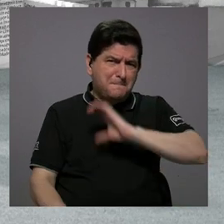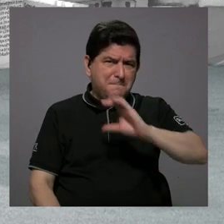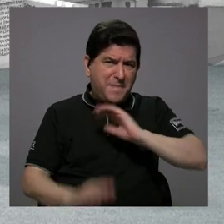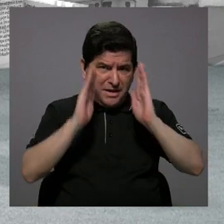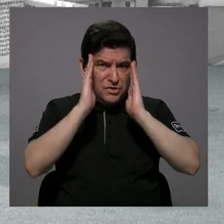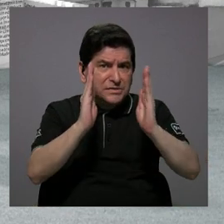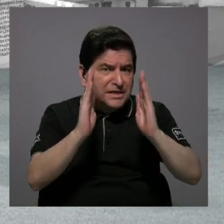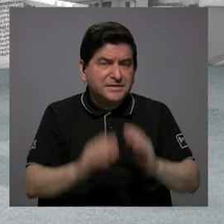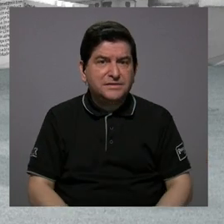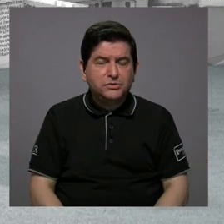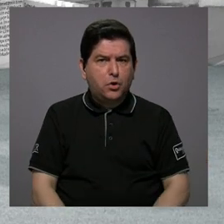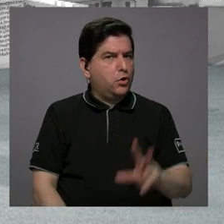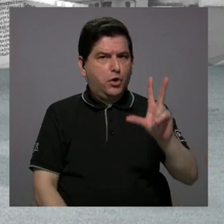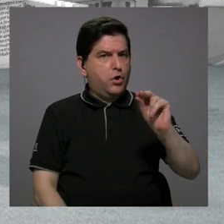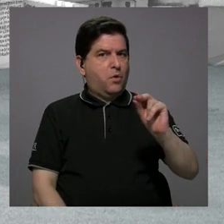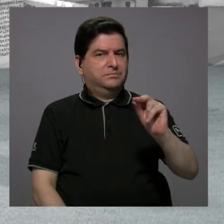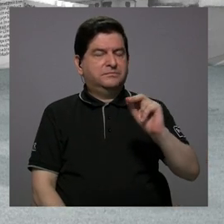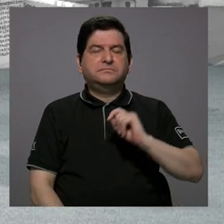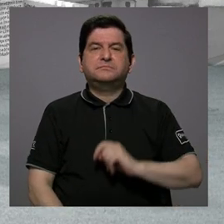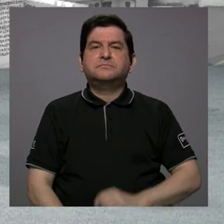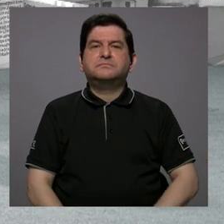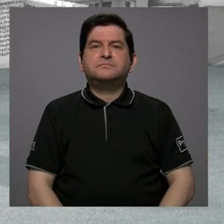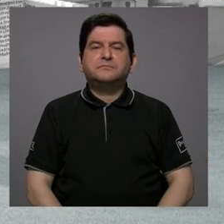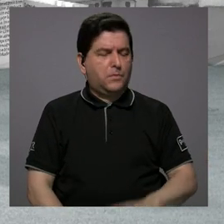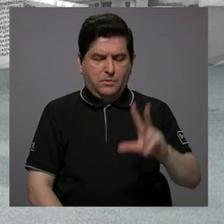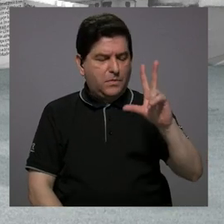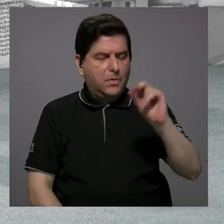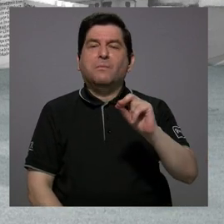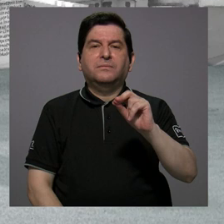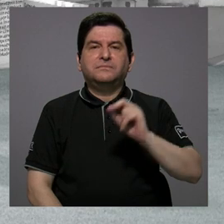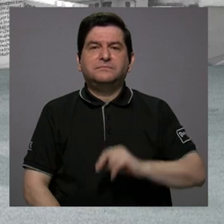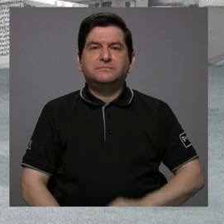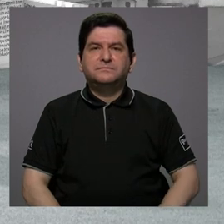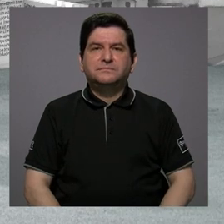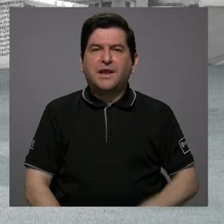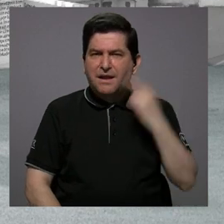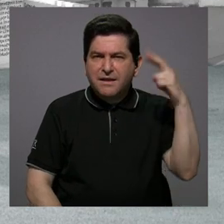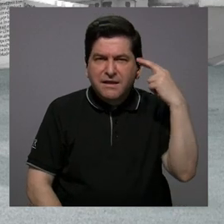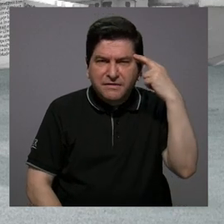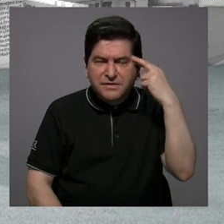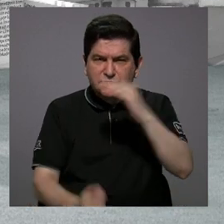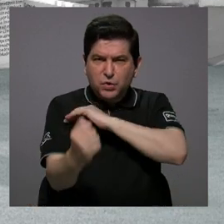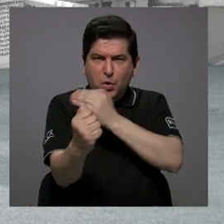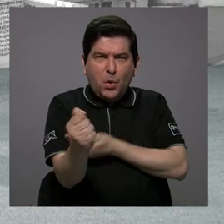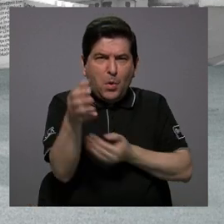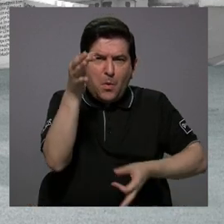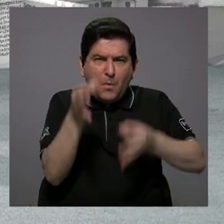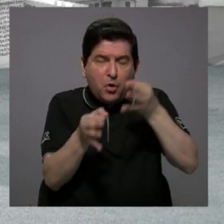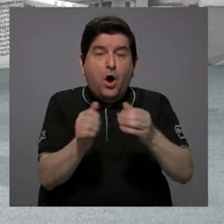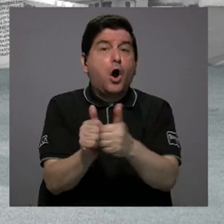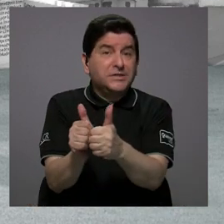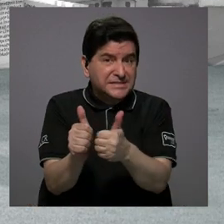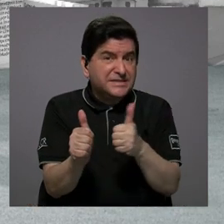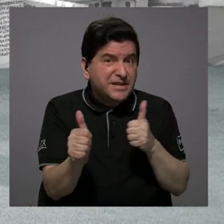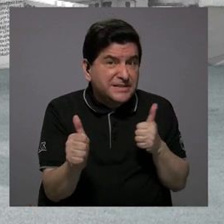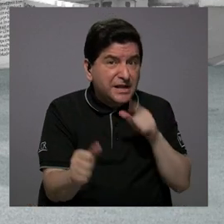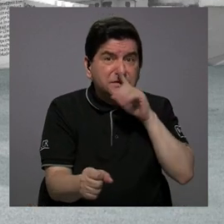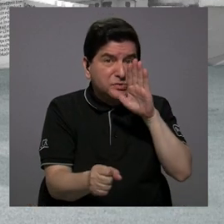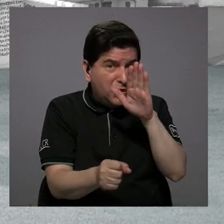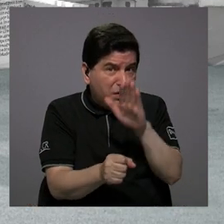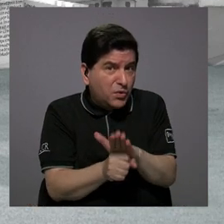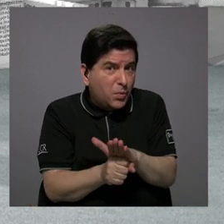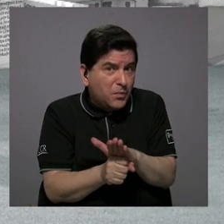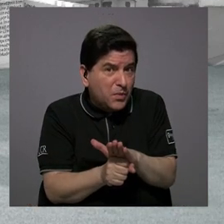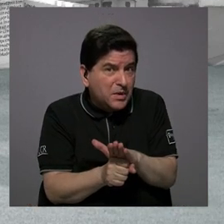atención? De ninguna manera. De ninguna manera, porque el Poder Judicial... Hay trazo en cumplimiento,